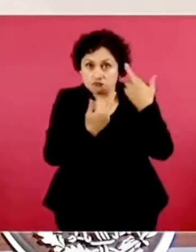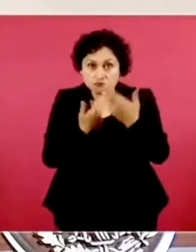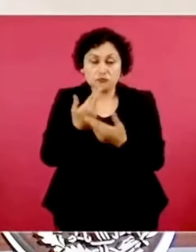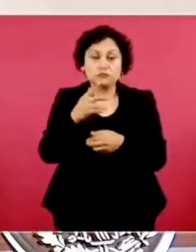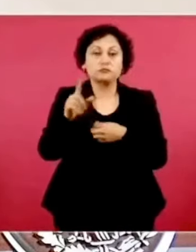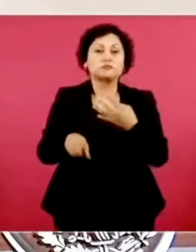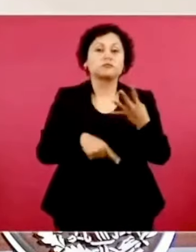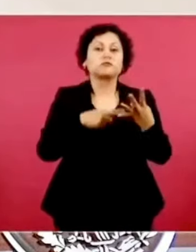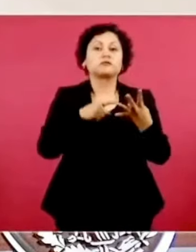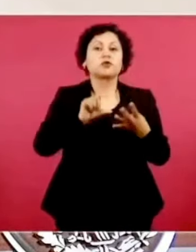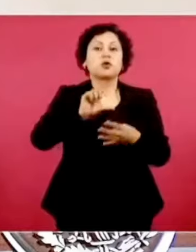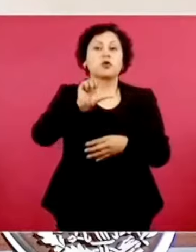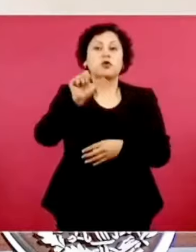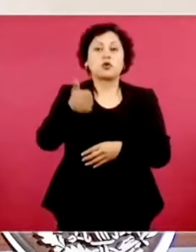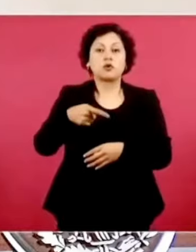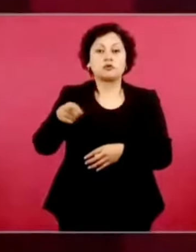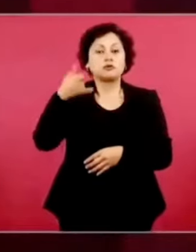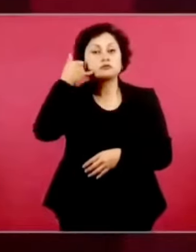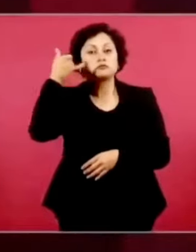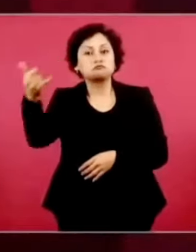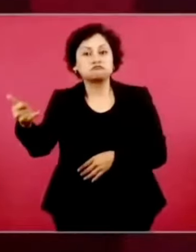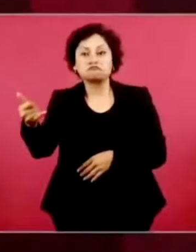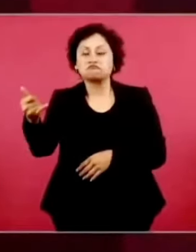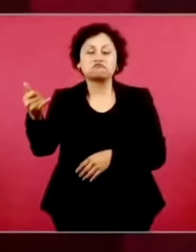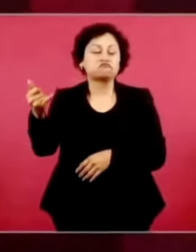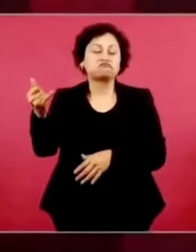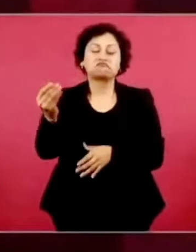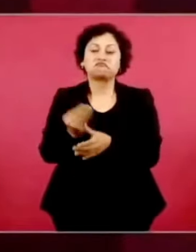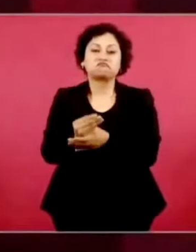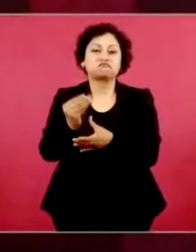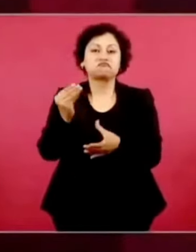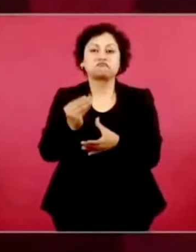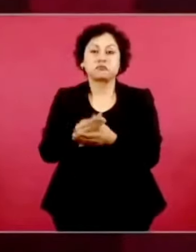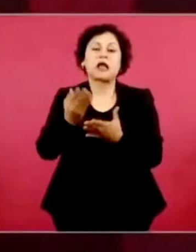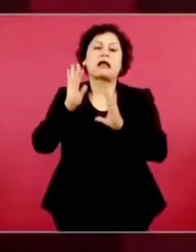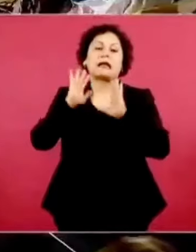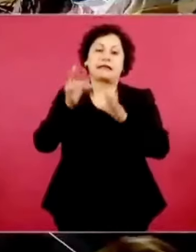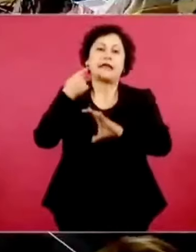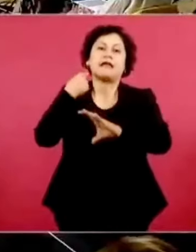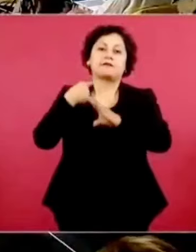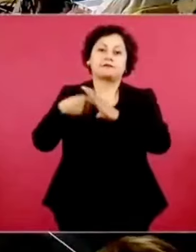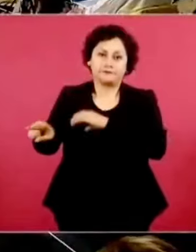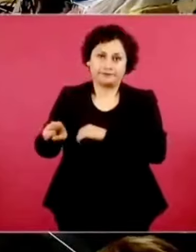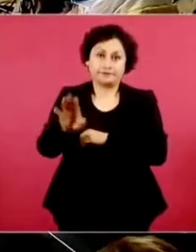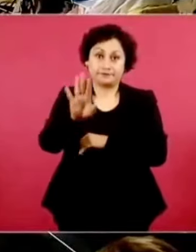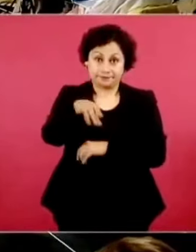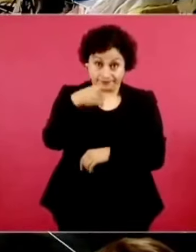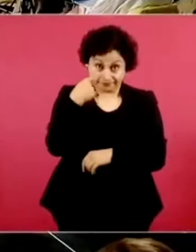que no existe y se envió correo electrónico. En síntesis, de los 23,